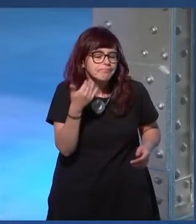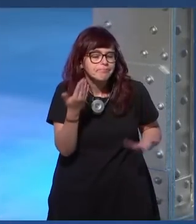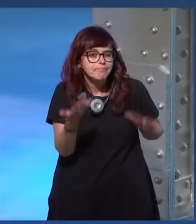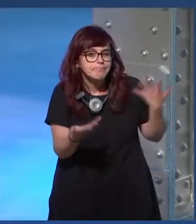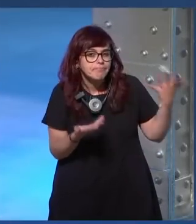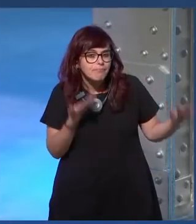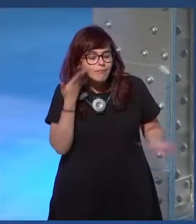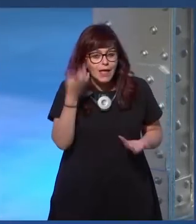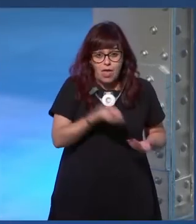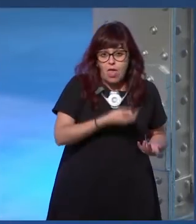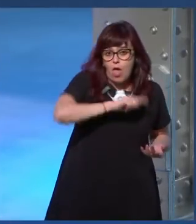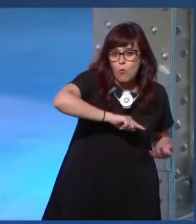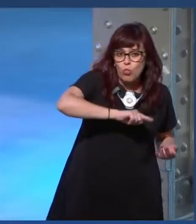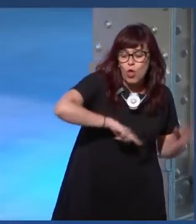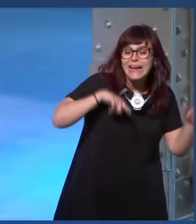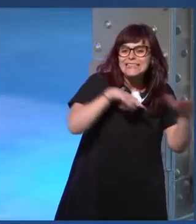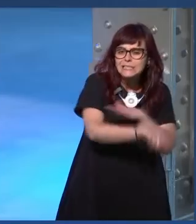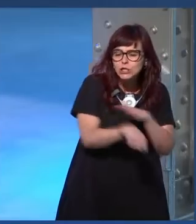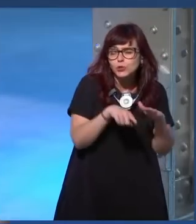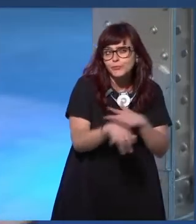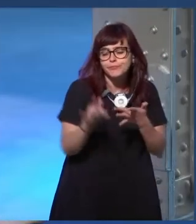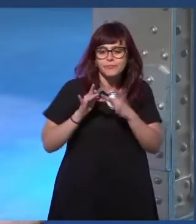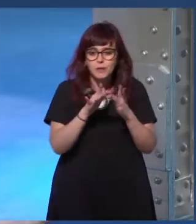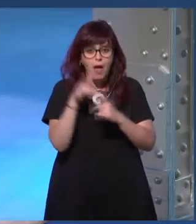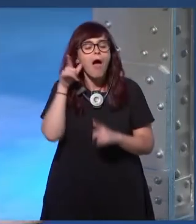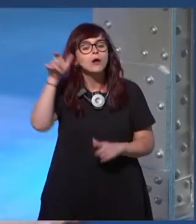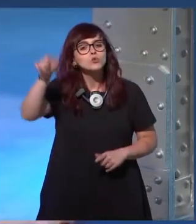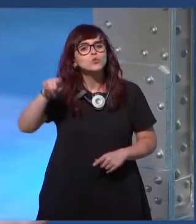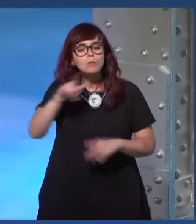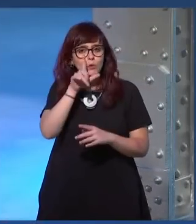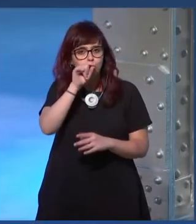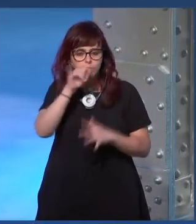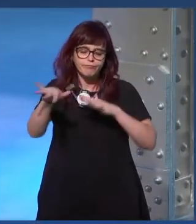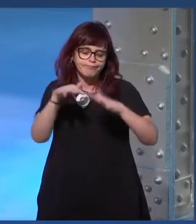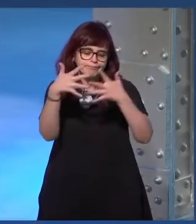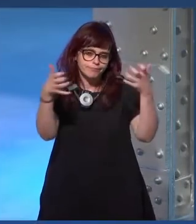estar todo el día por ejemplo es bastante activa en Twitter